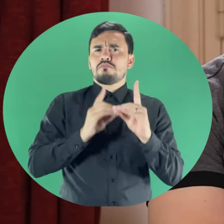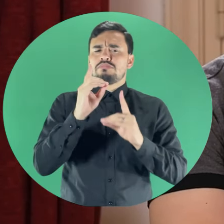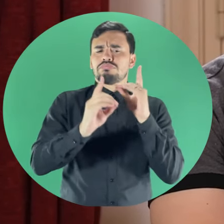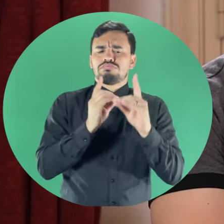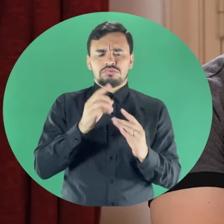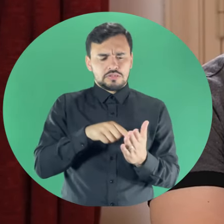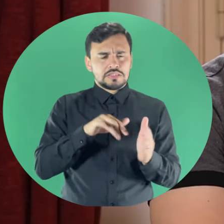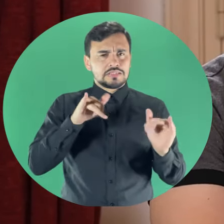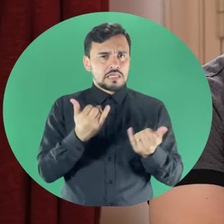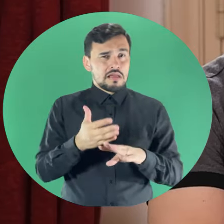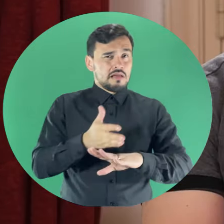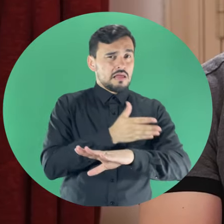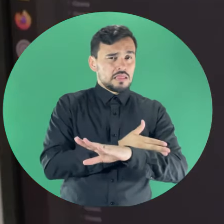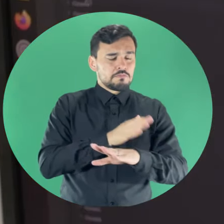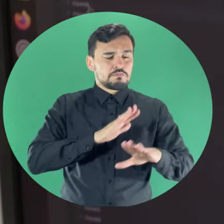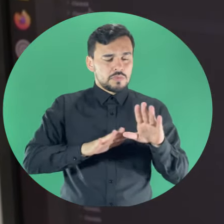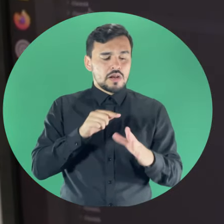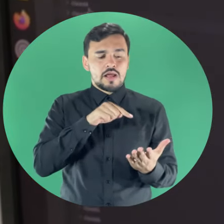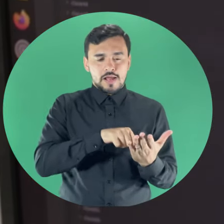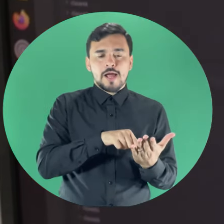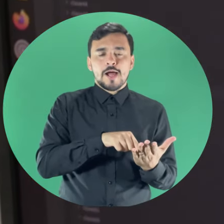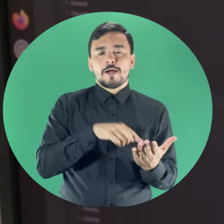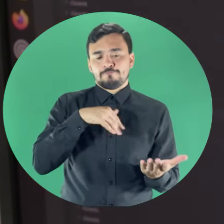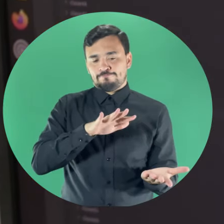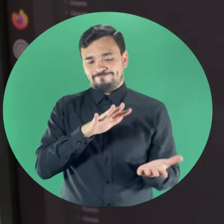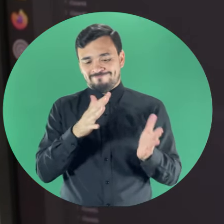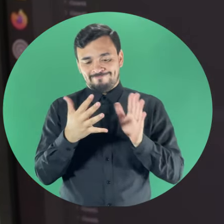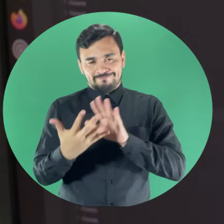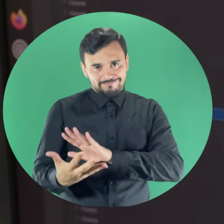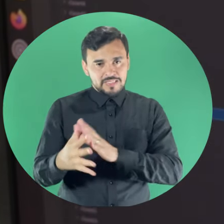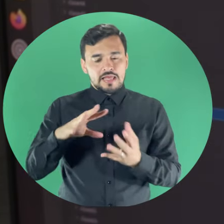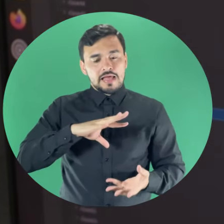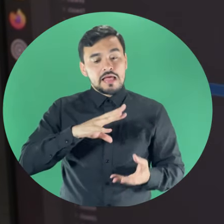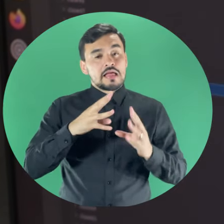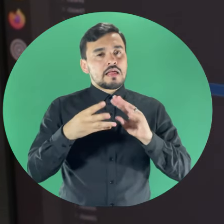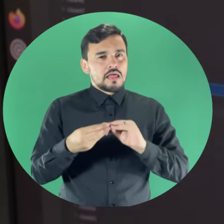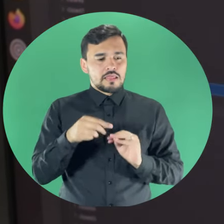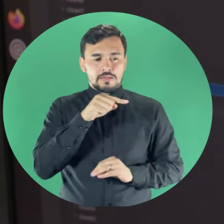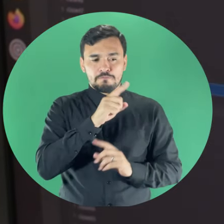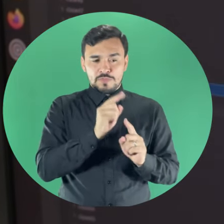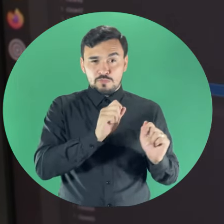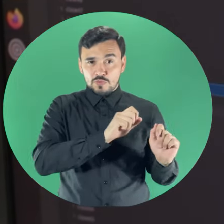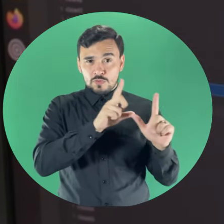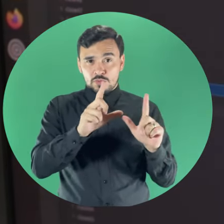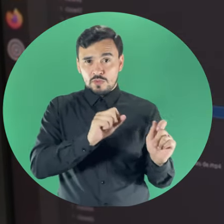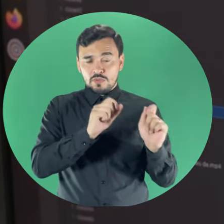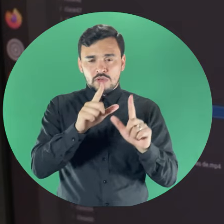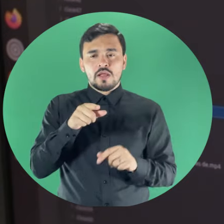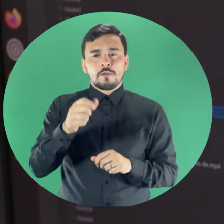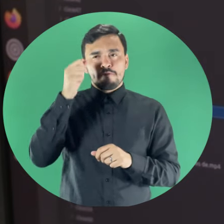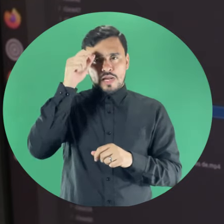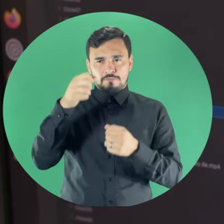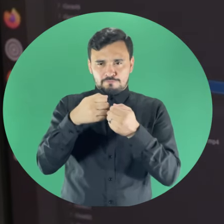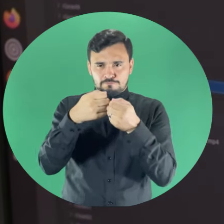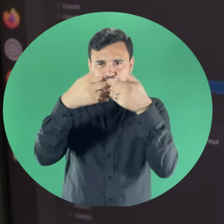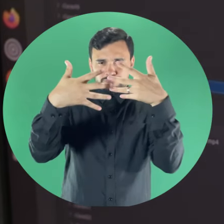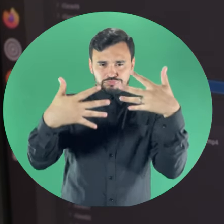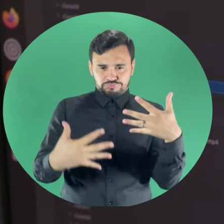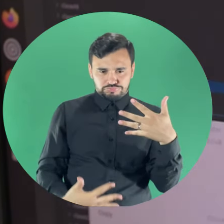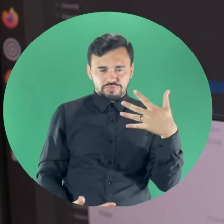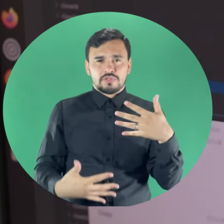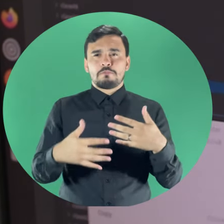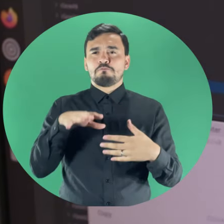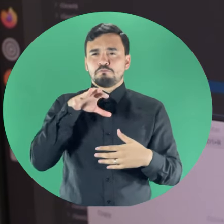anteriormente y nos hicieron la tarea de adaptar el prototipo y en expandir con los nuevos